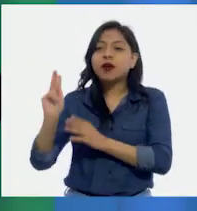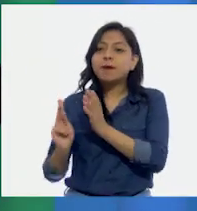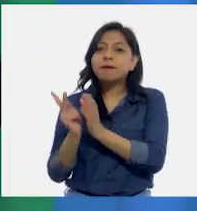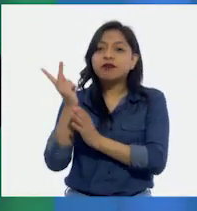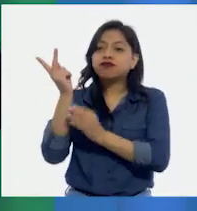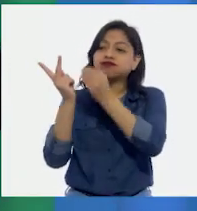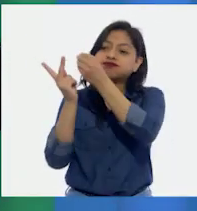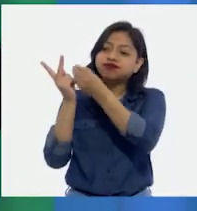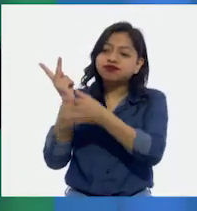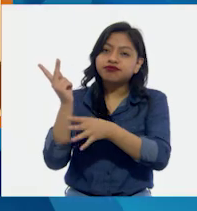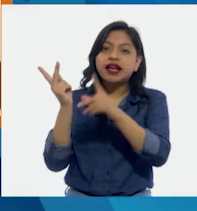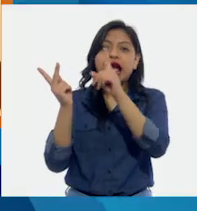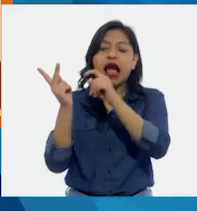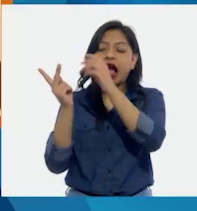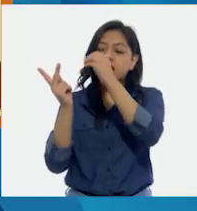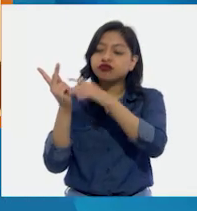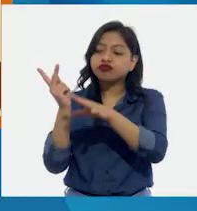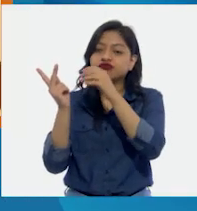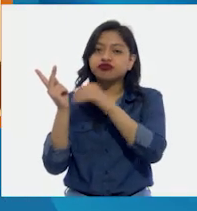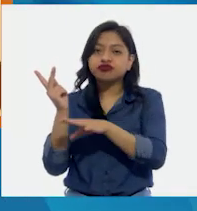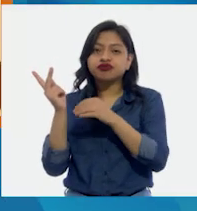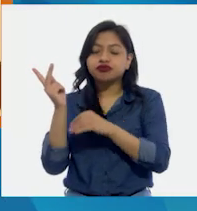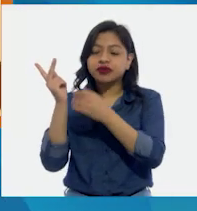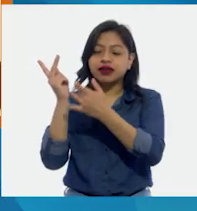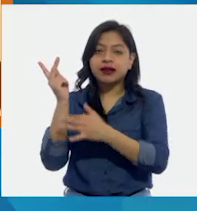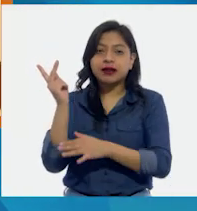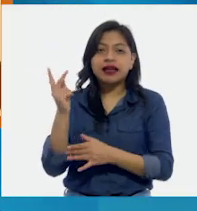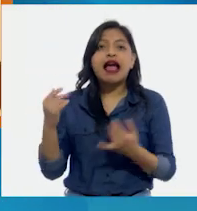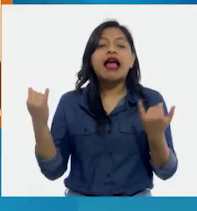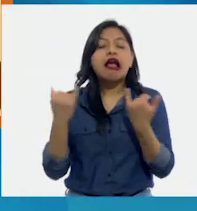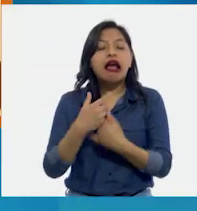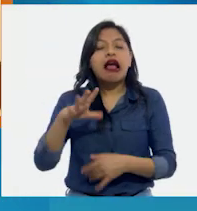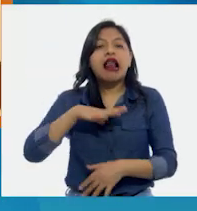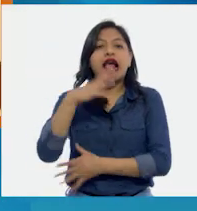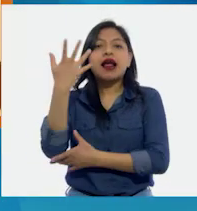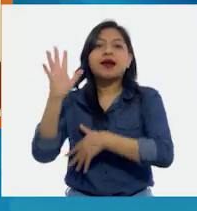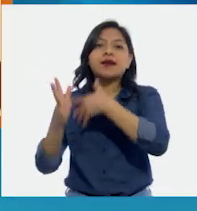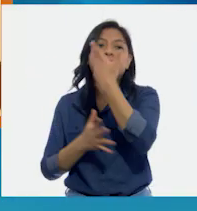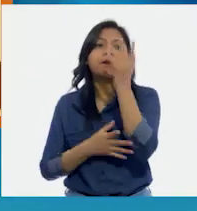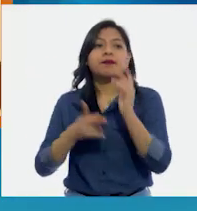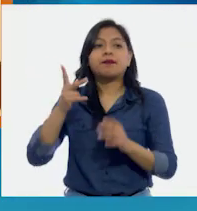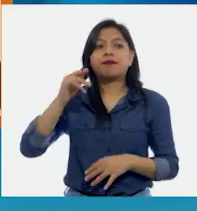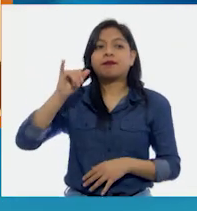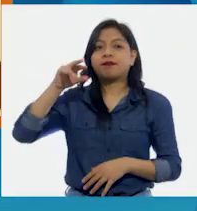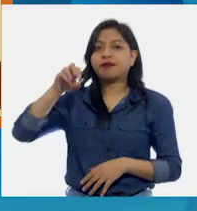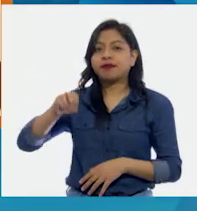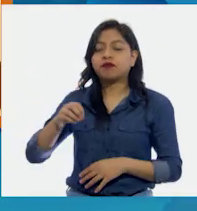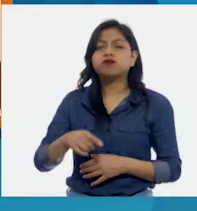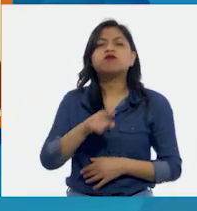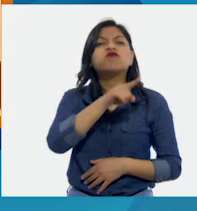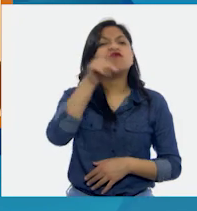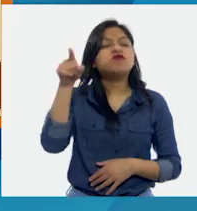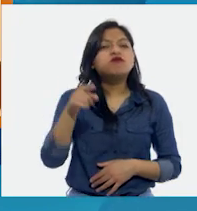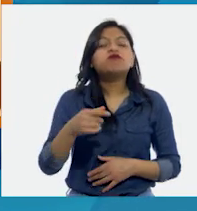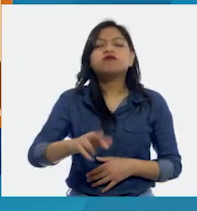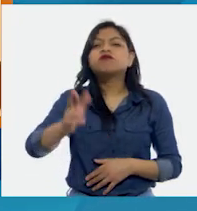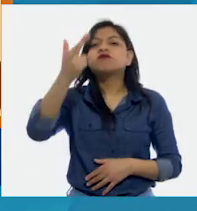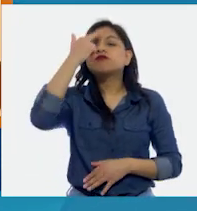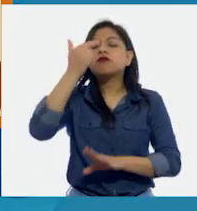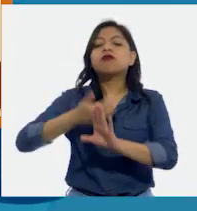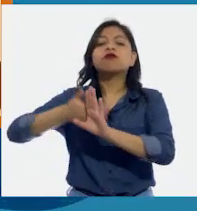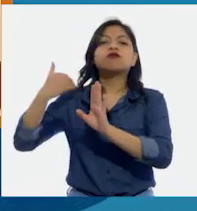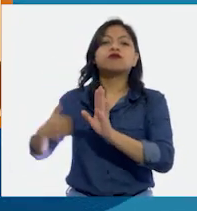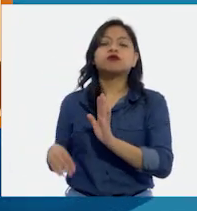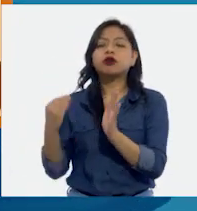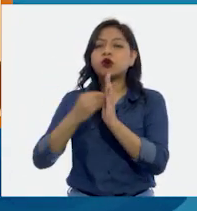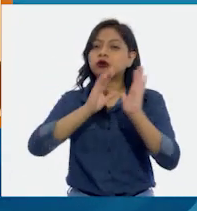subsuelo. Otro de los ecosistemas de México es el bosque de pino encino. Seguramente recuerdan que lo vimos en la clase